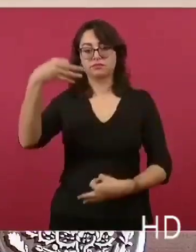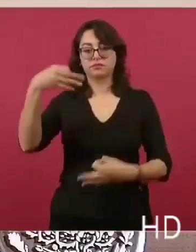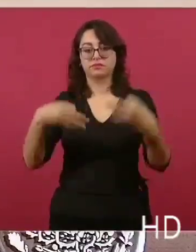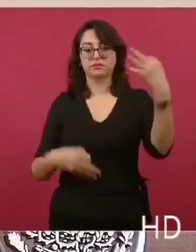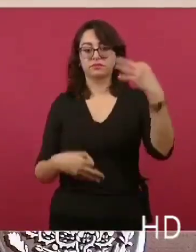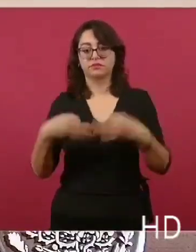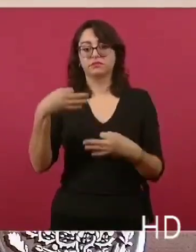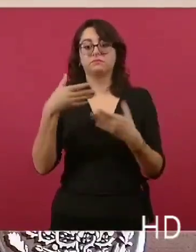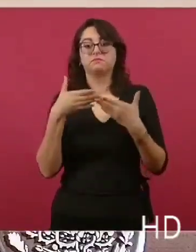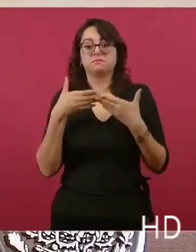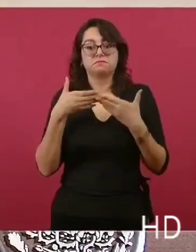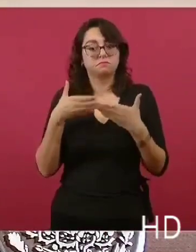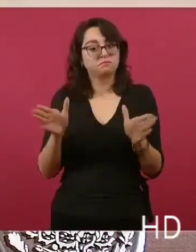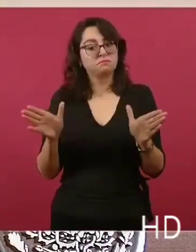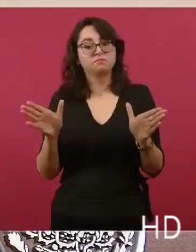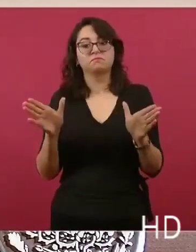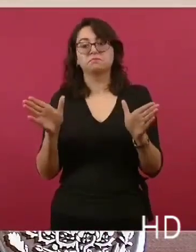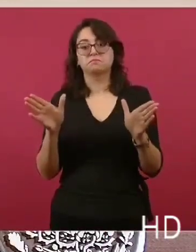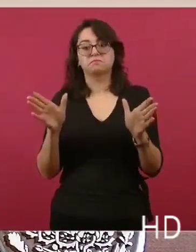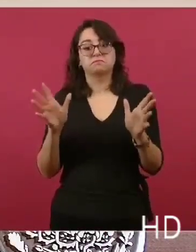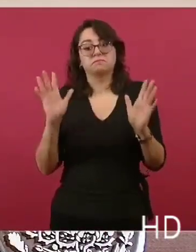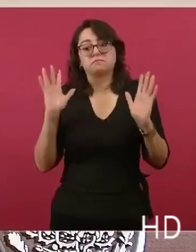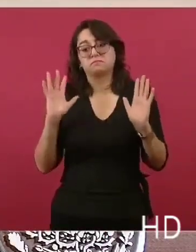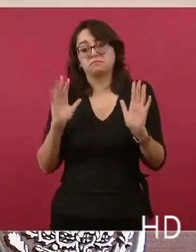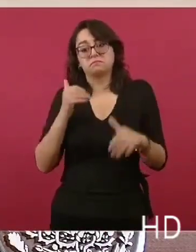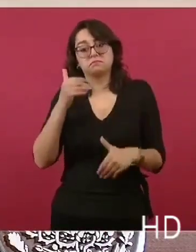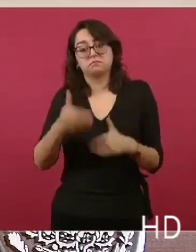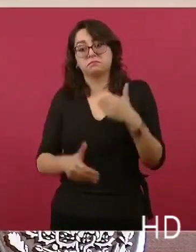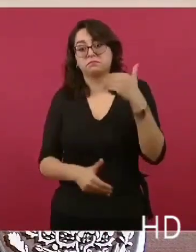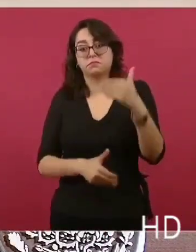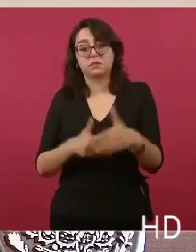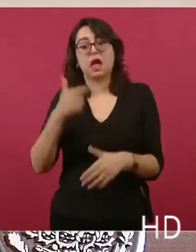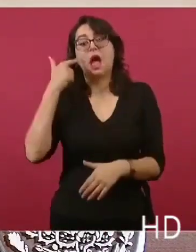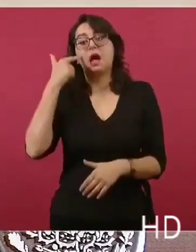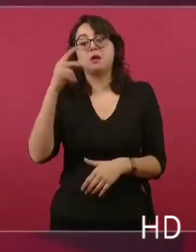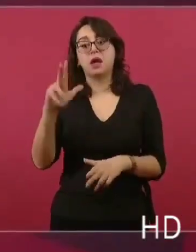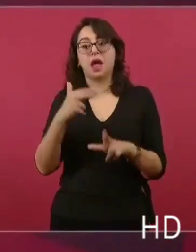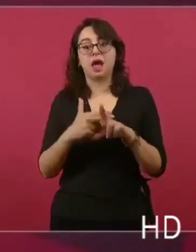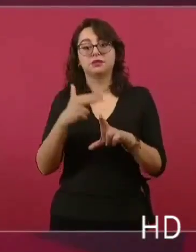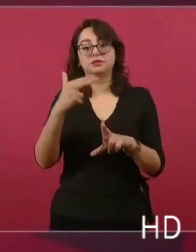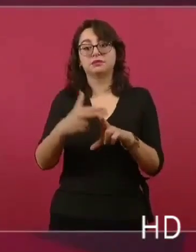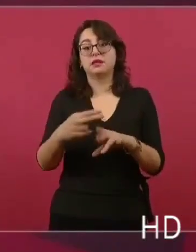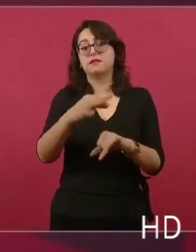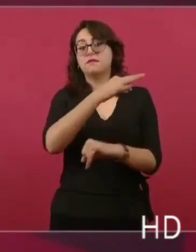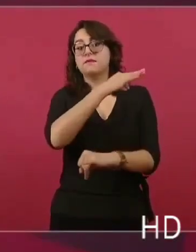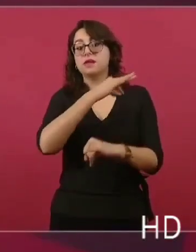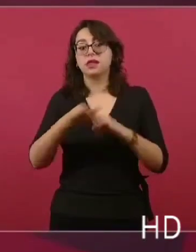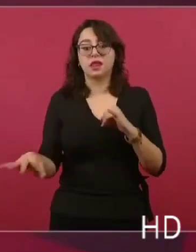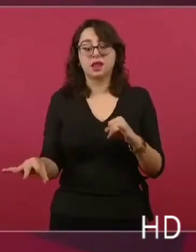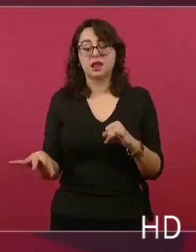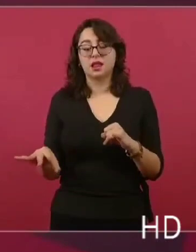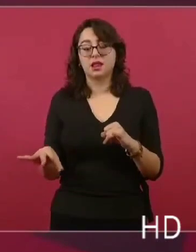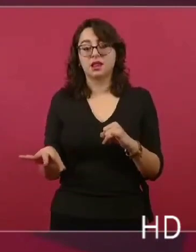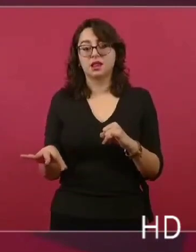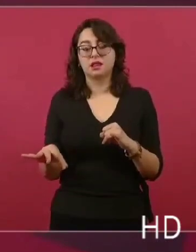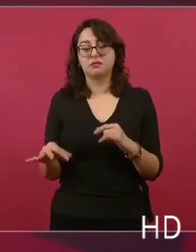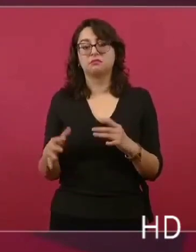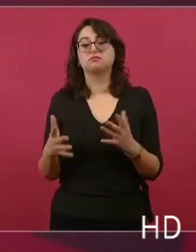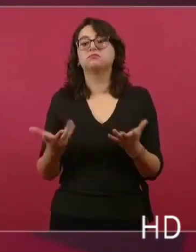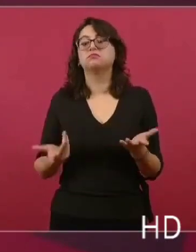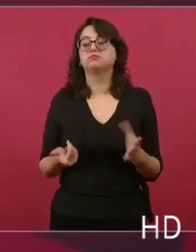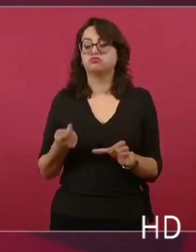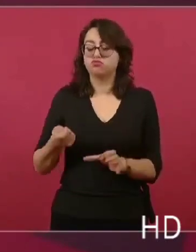juicio y viene el veredicto del jurado